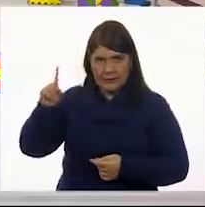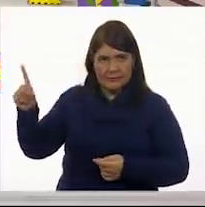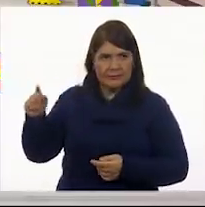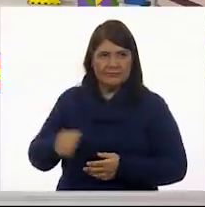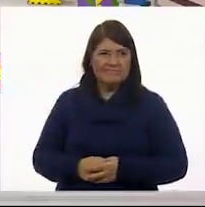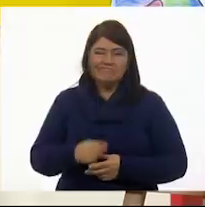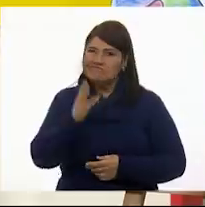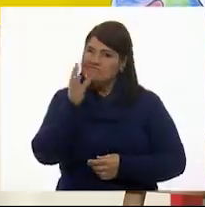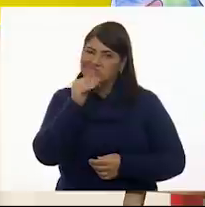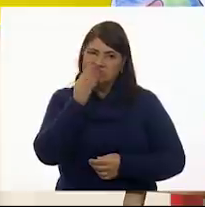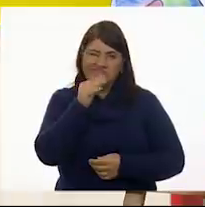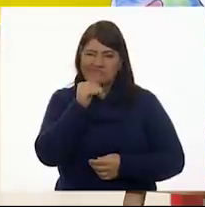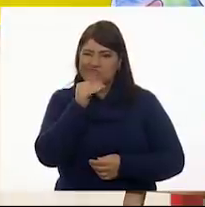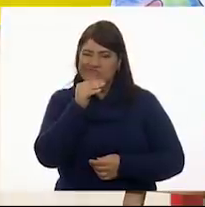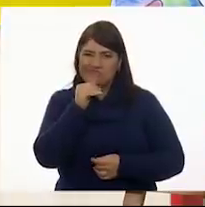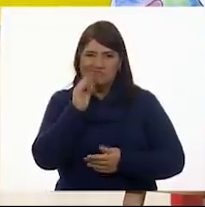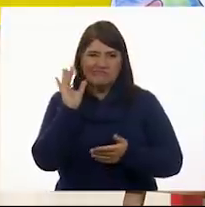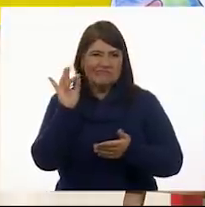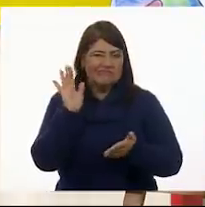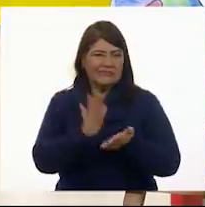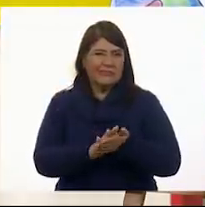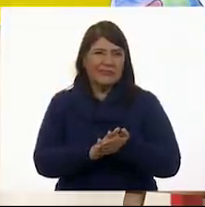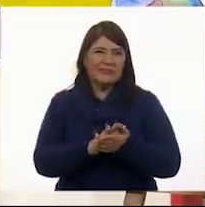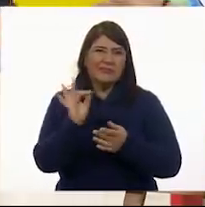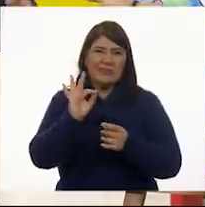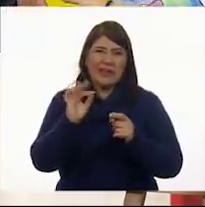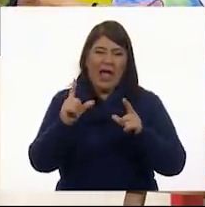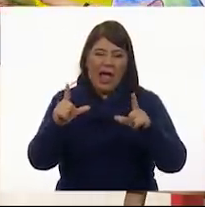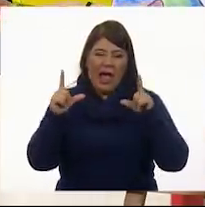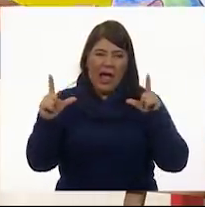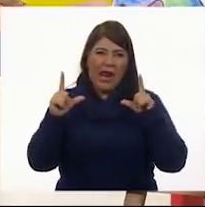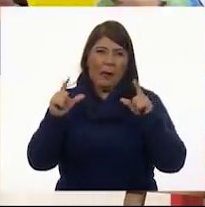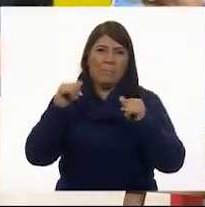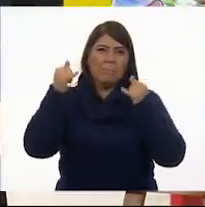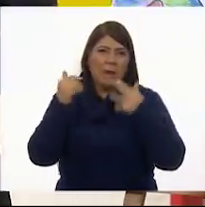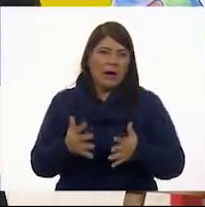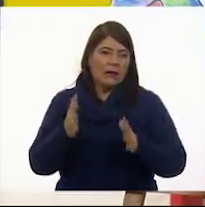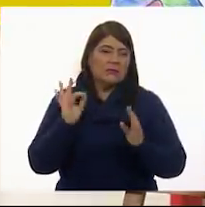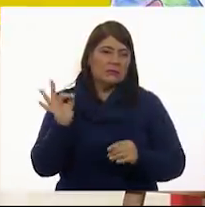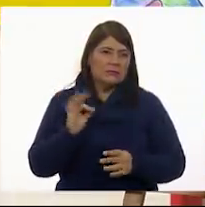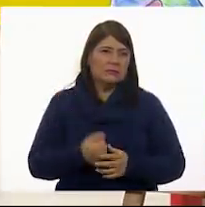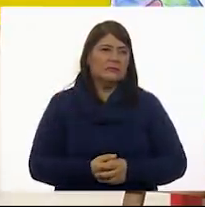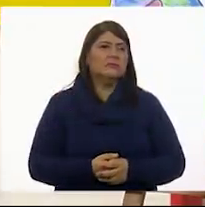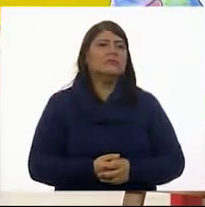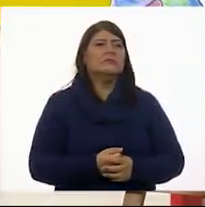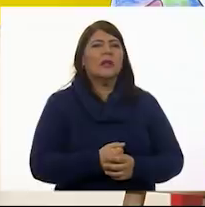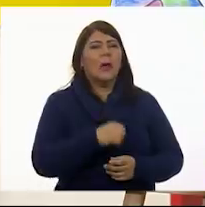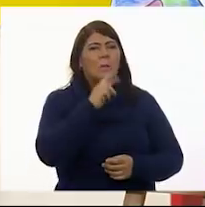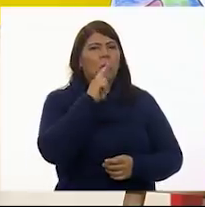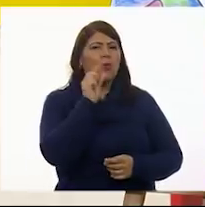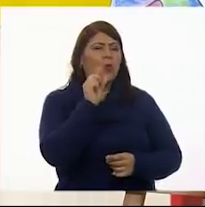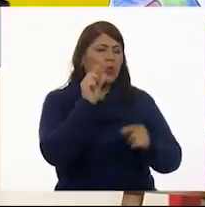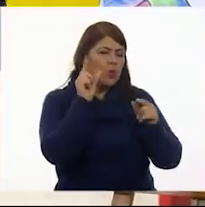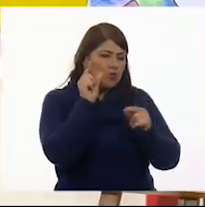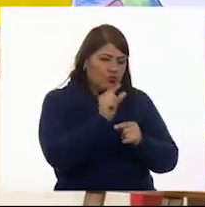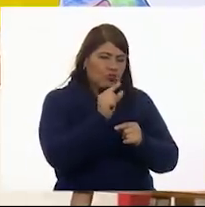No se sostiene muy bien. se sostiene muy Tal vez está muy grande. ver, pásame una más chiquita. O una más pequeña.